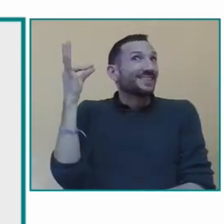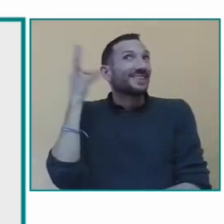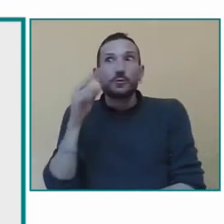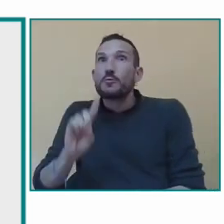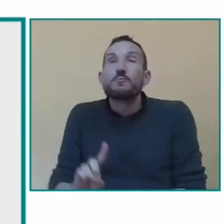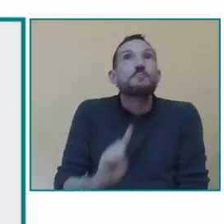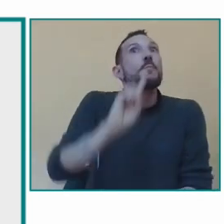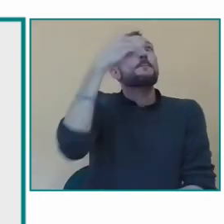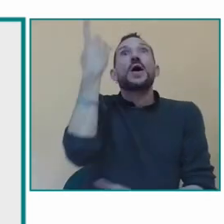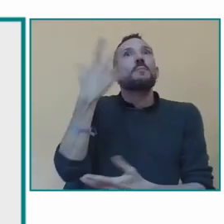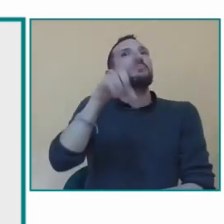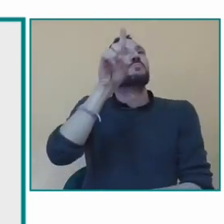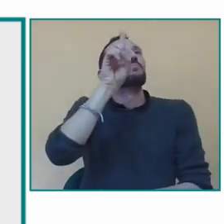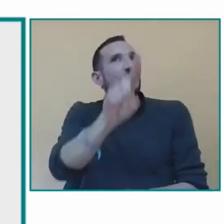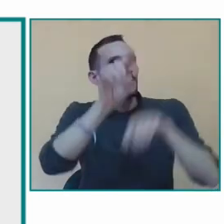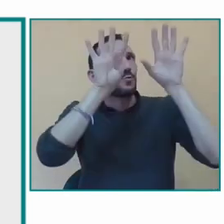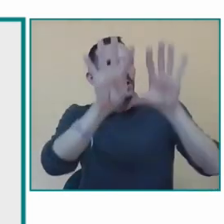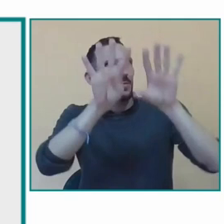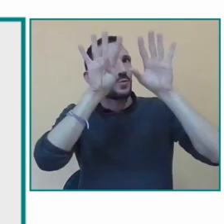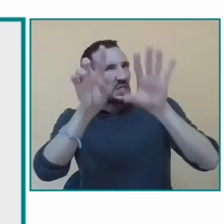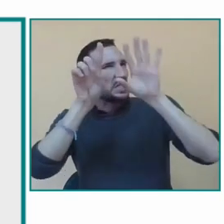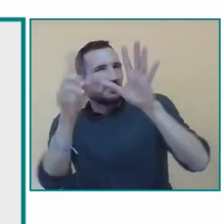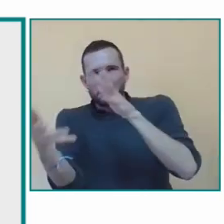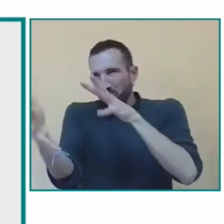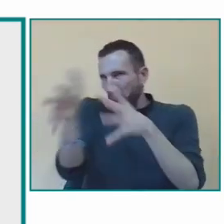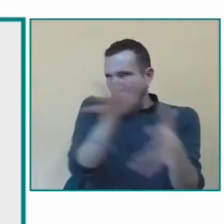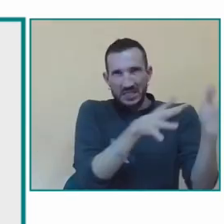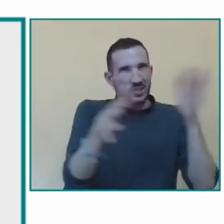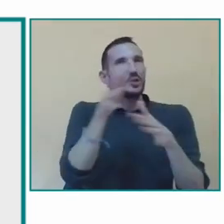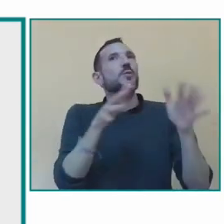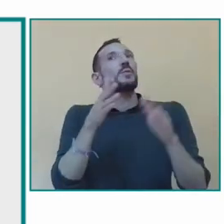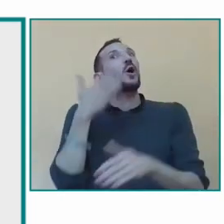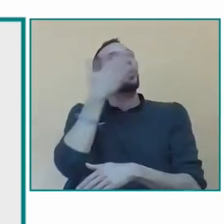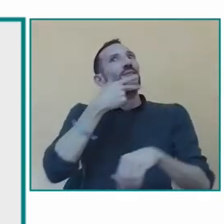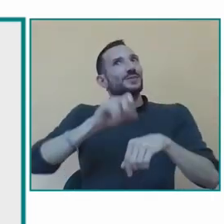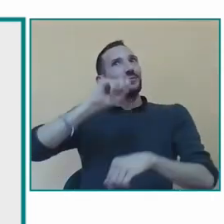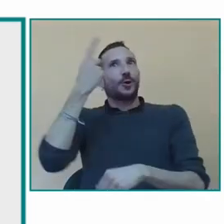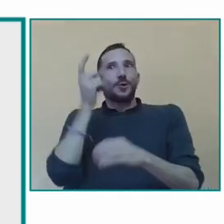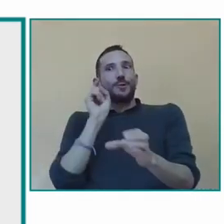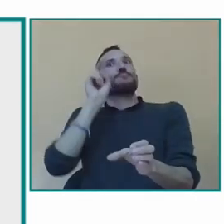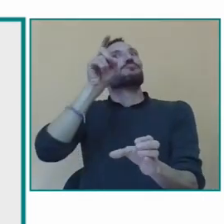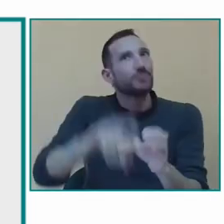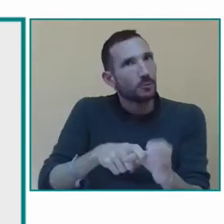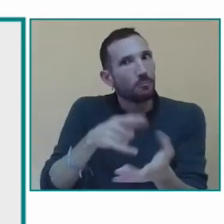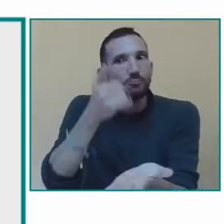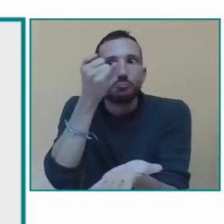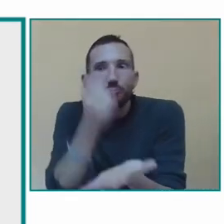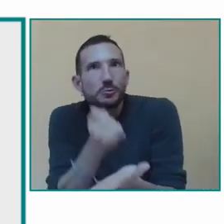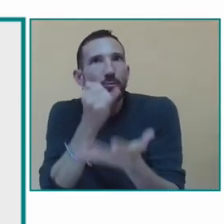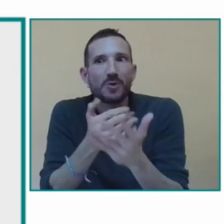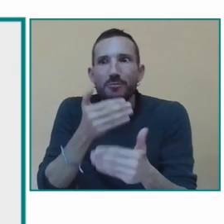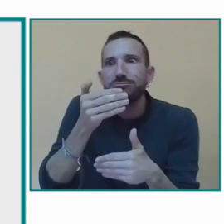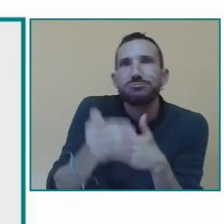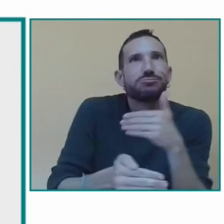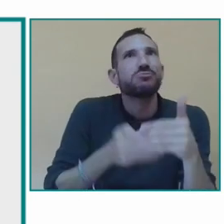comienza este proyecto bilingüe bueno o estos intentos de proyecto bilingüe en 1996 cinco